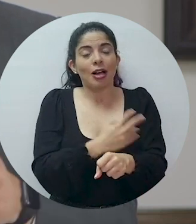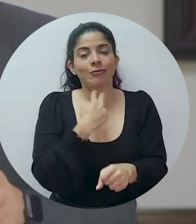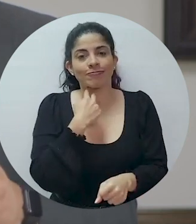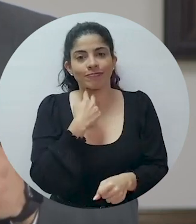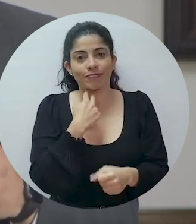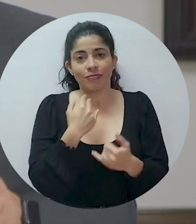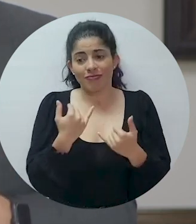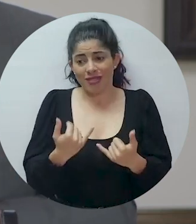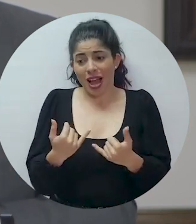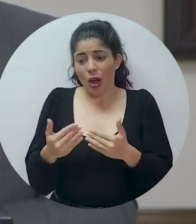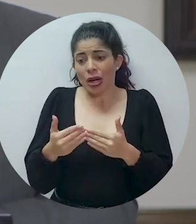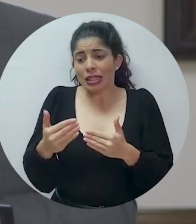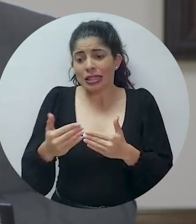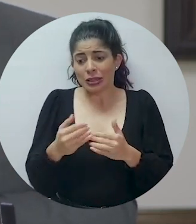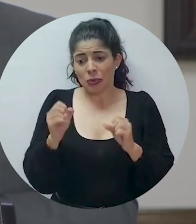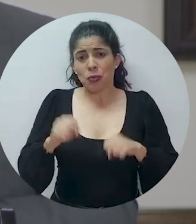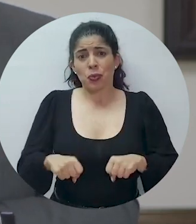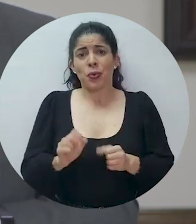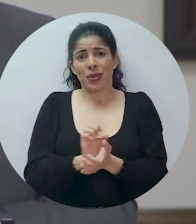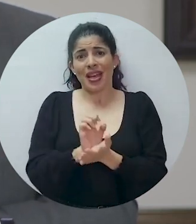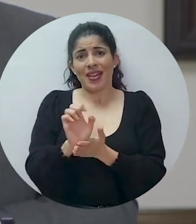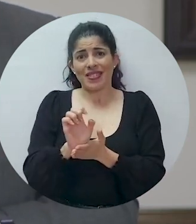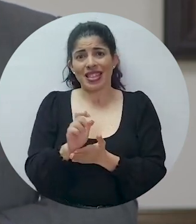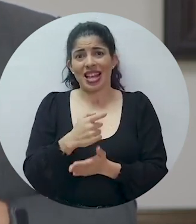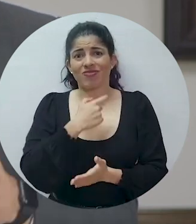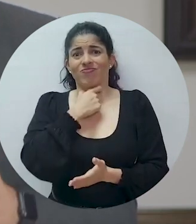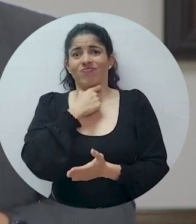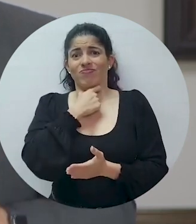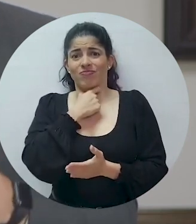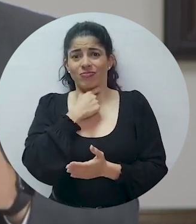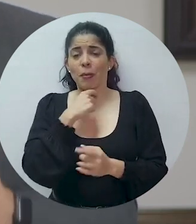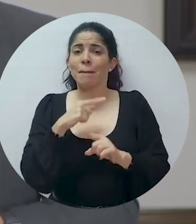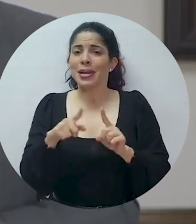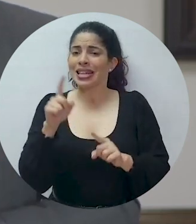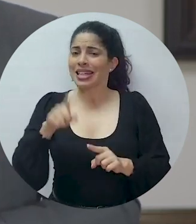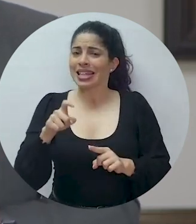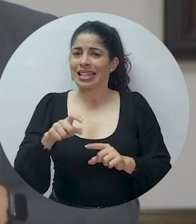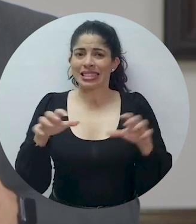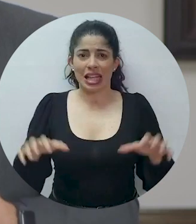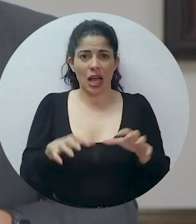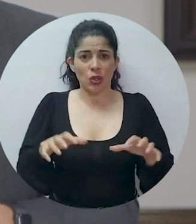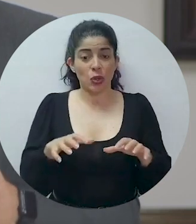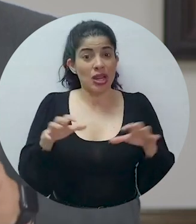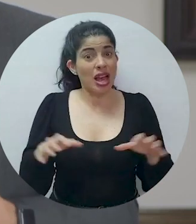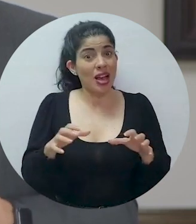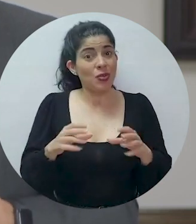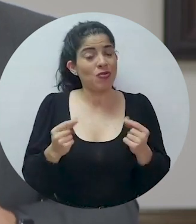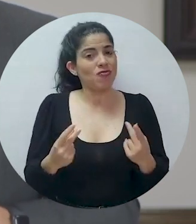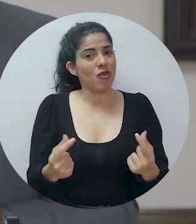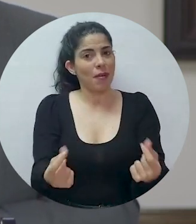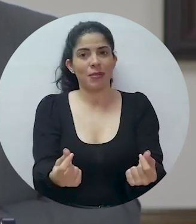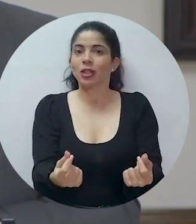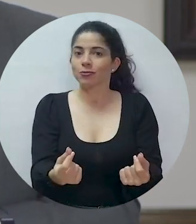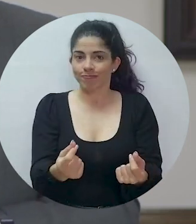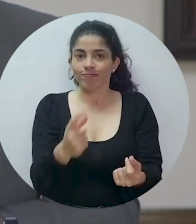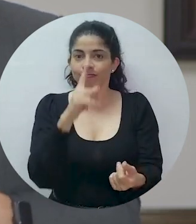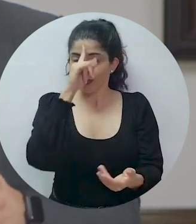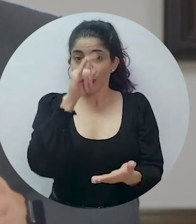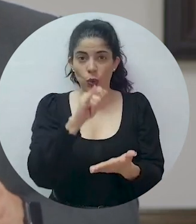Tenemos margen para evitar una crisis, pero debemos actuar y actuar rápidamente.